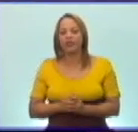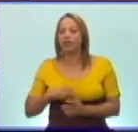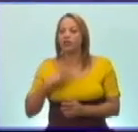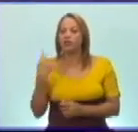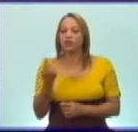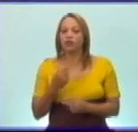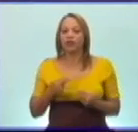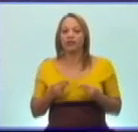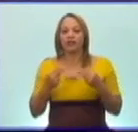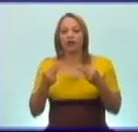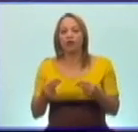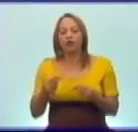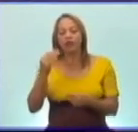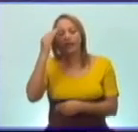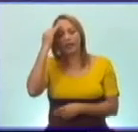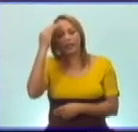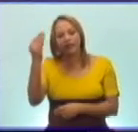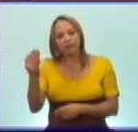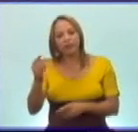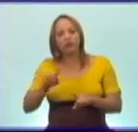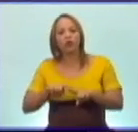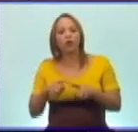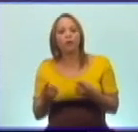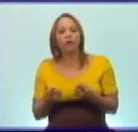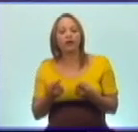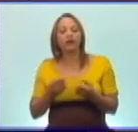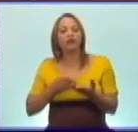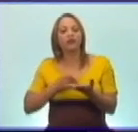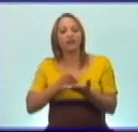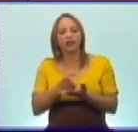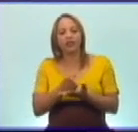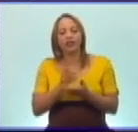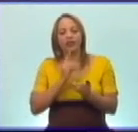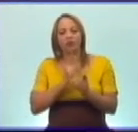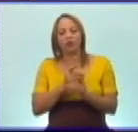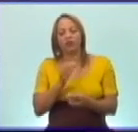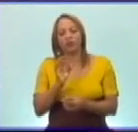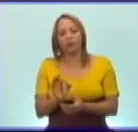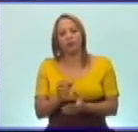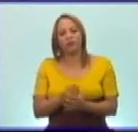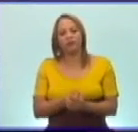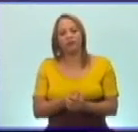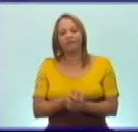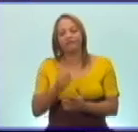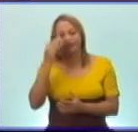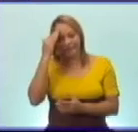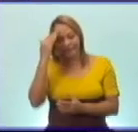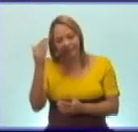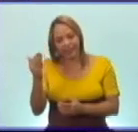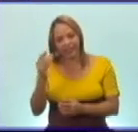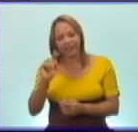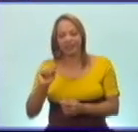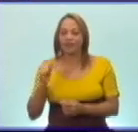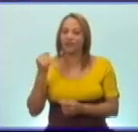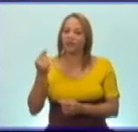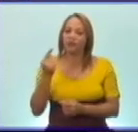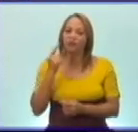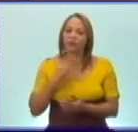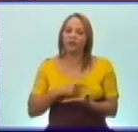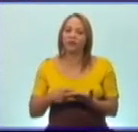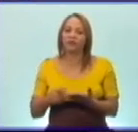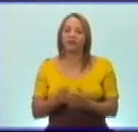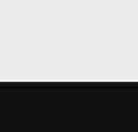todos y el agradecimiento por que nos hayan seguido en este encuentro. Muchas gracias y nos encontraremos